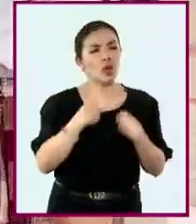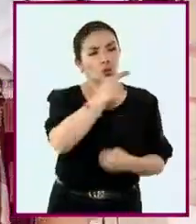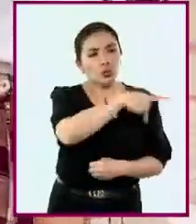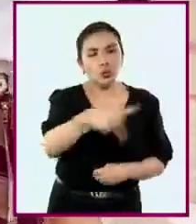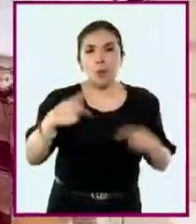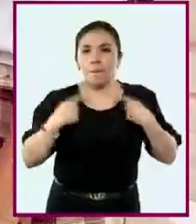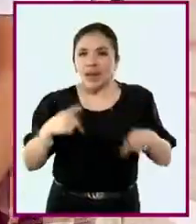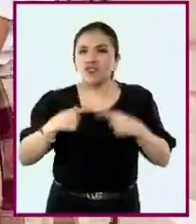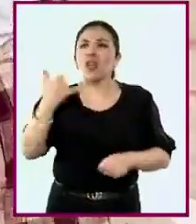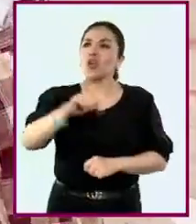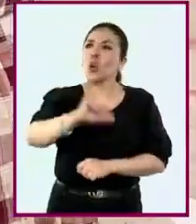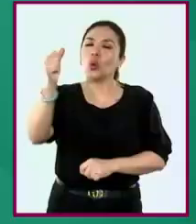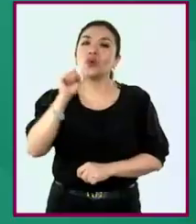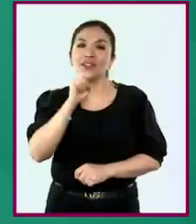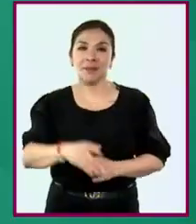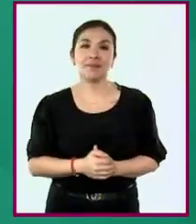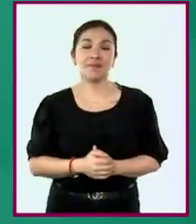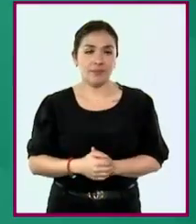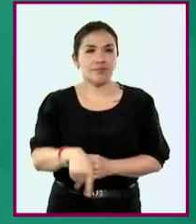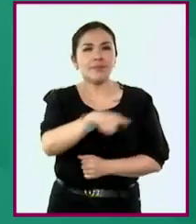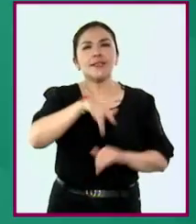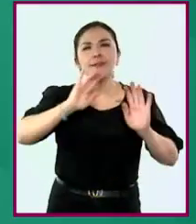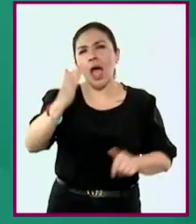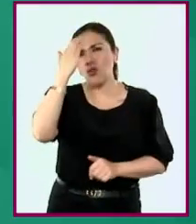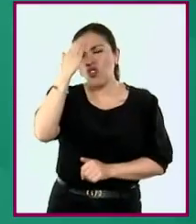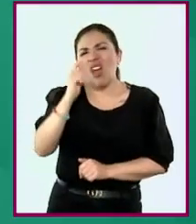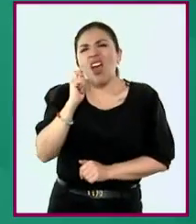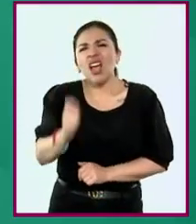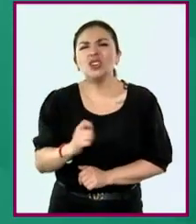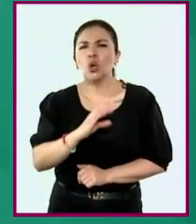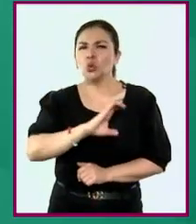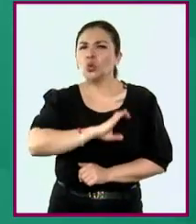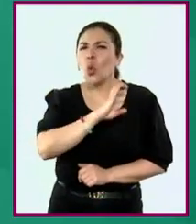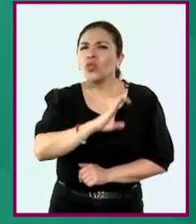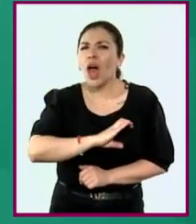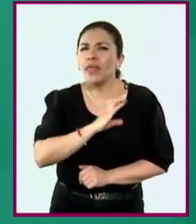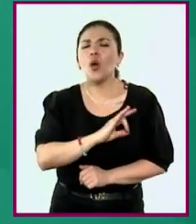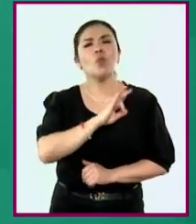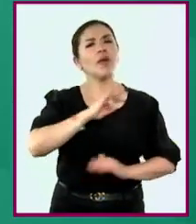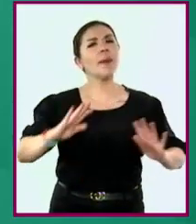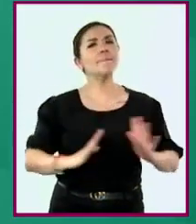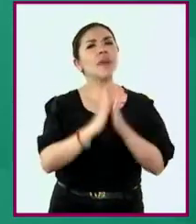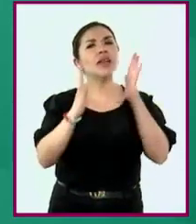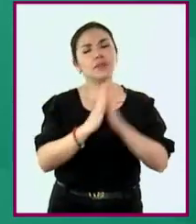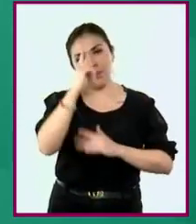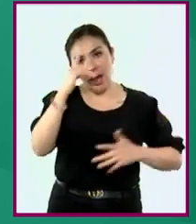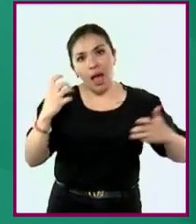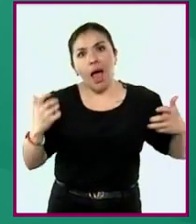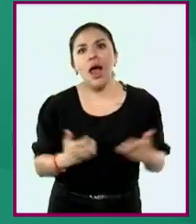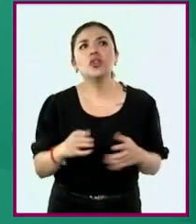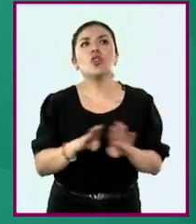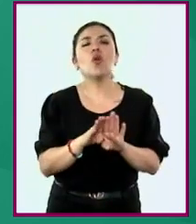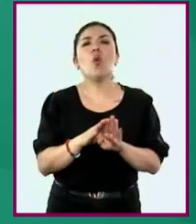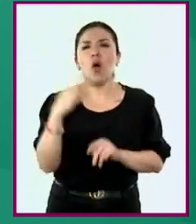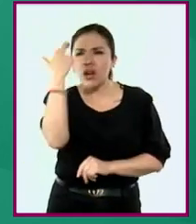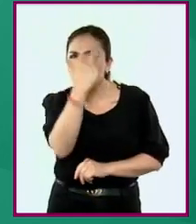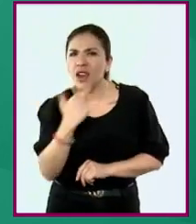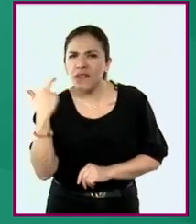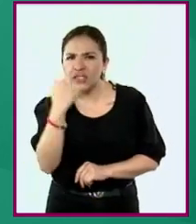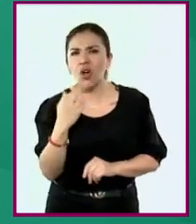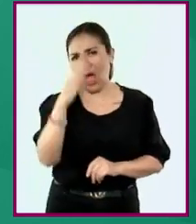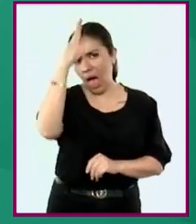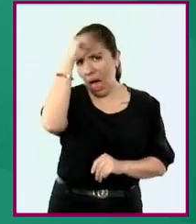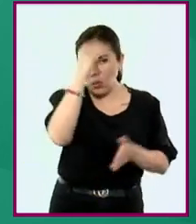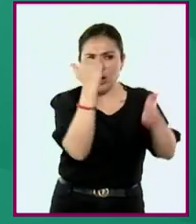propio y de otras personas. Adquieren bases de ciudadanía activa al participar en la construcción y